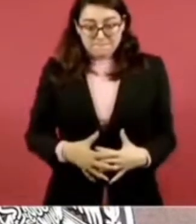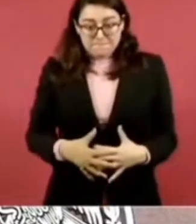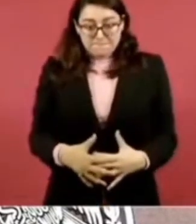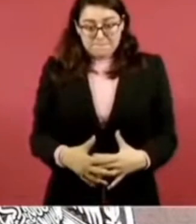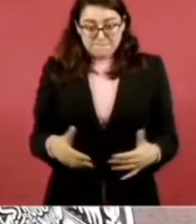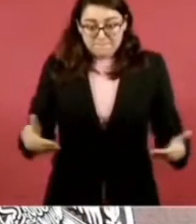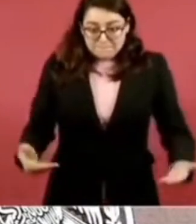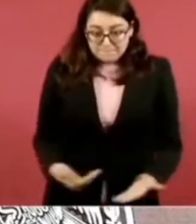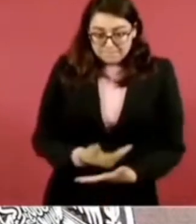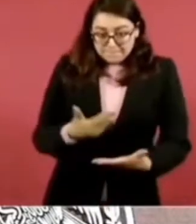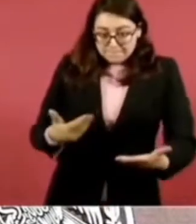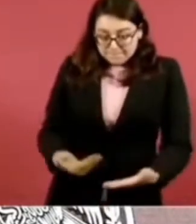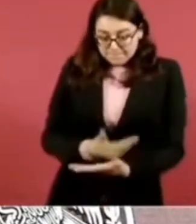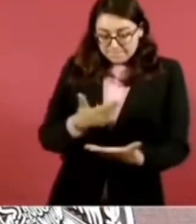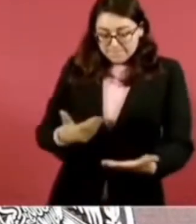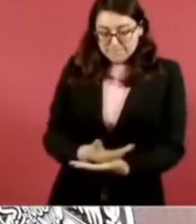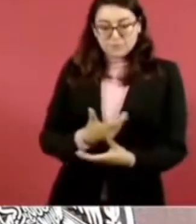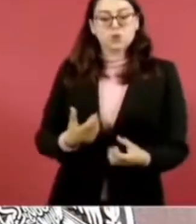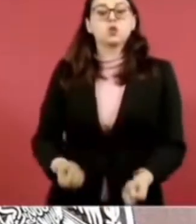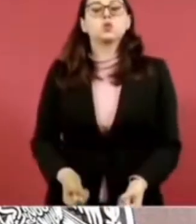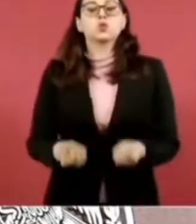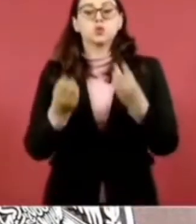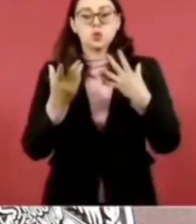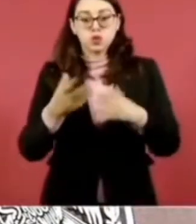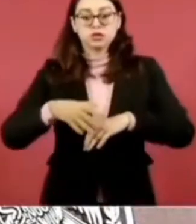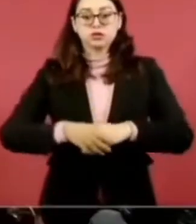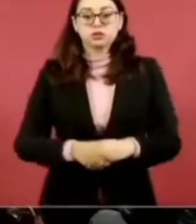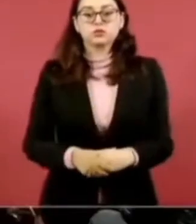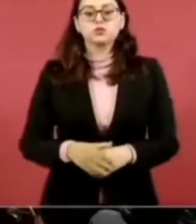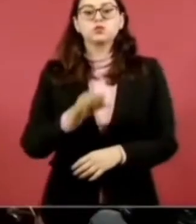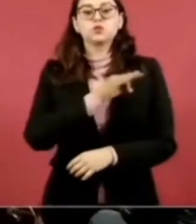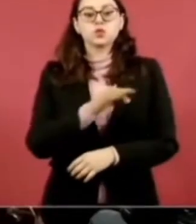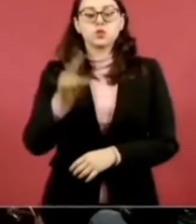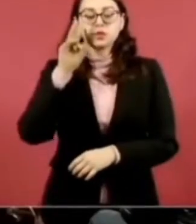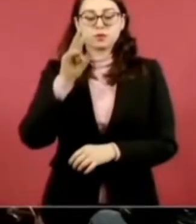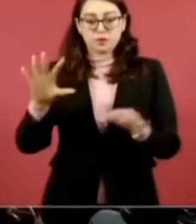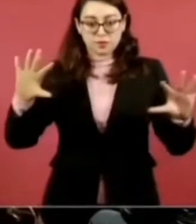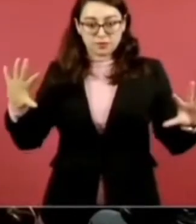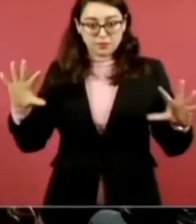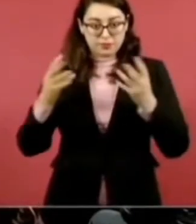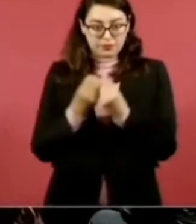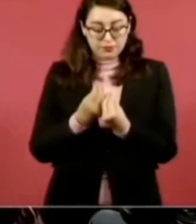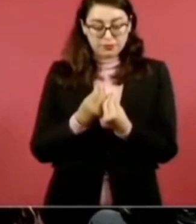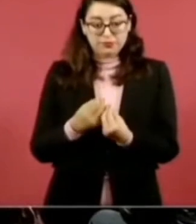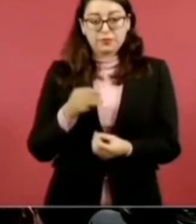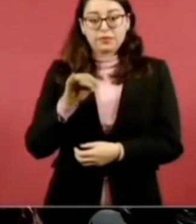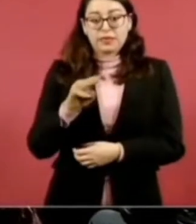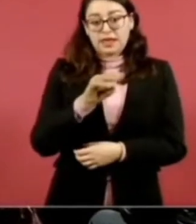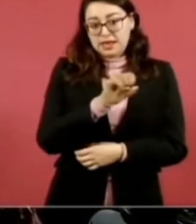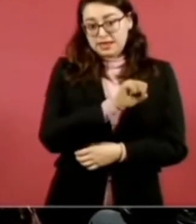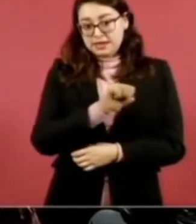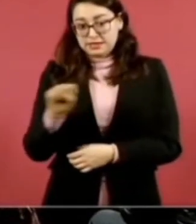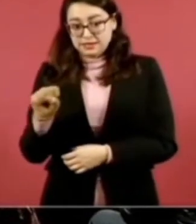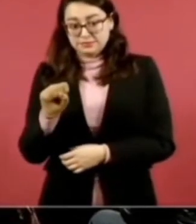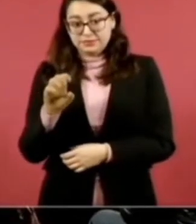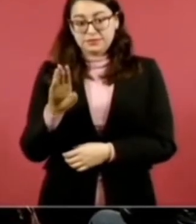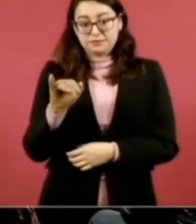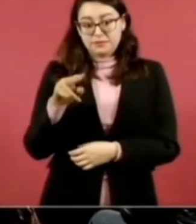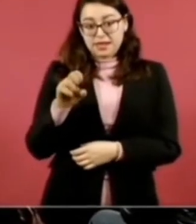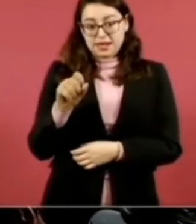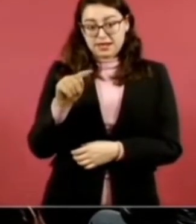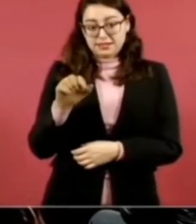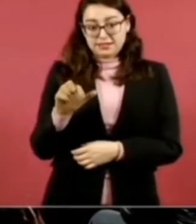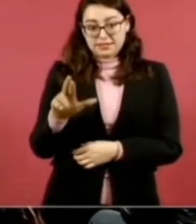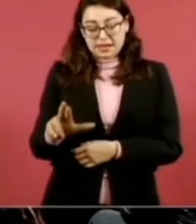Si vemos a nivel global, en los 23 estados donde opera Ingenestar se han contratado un total de 8 mil 310